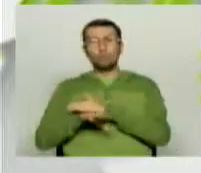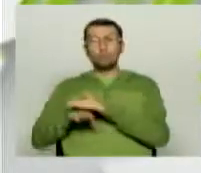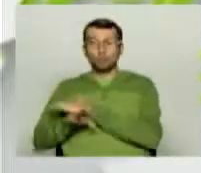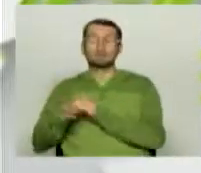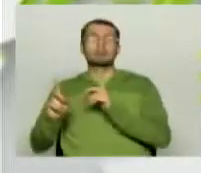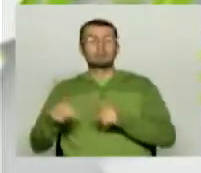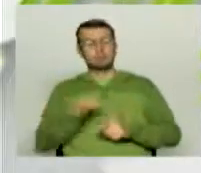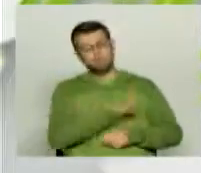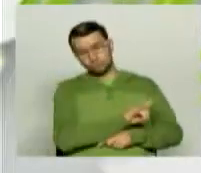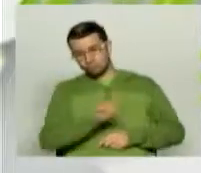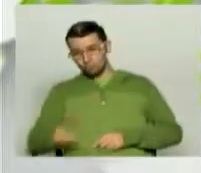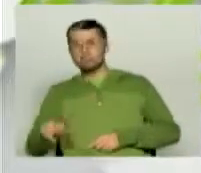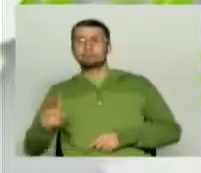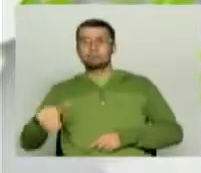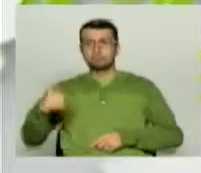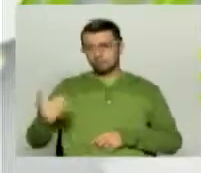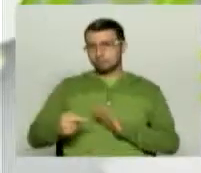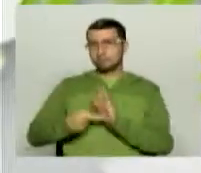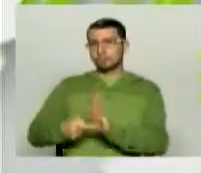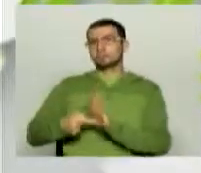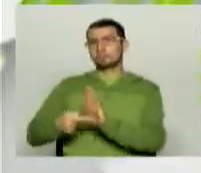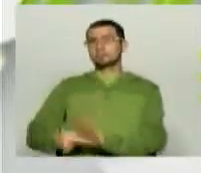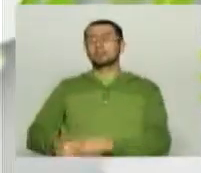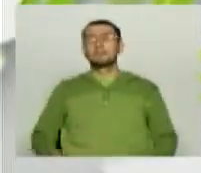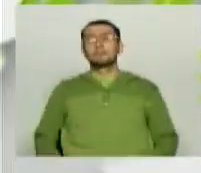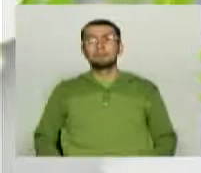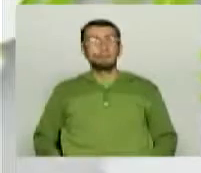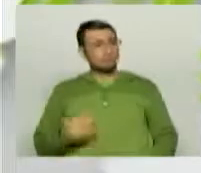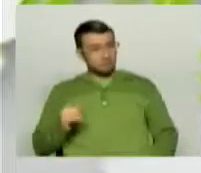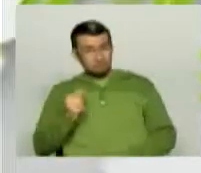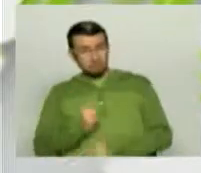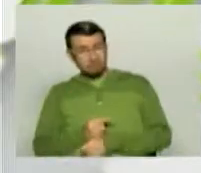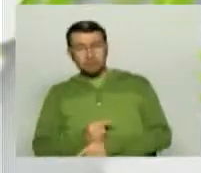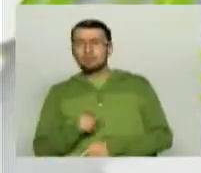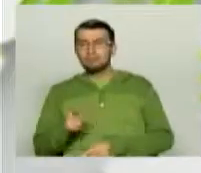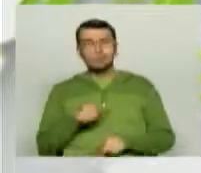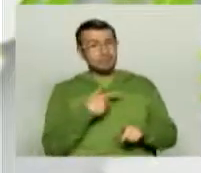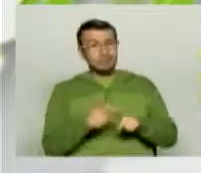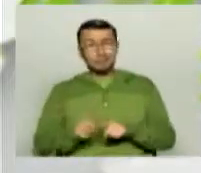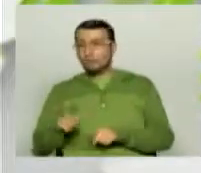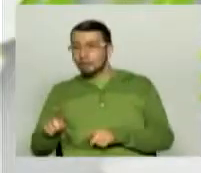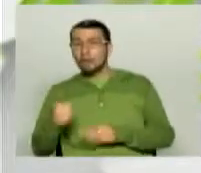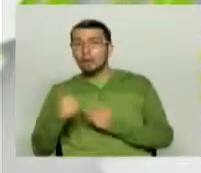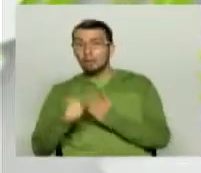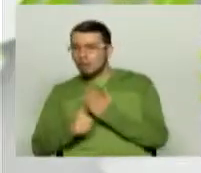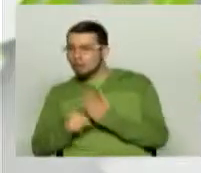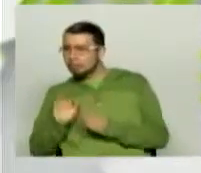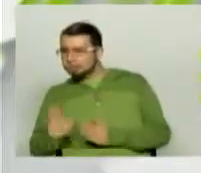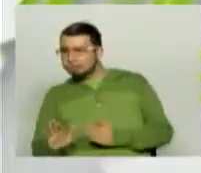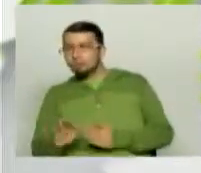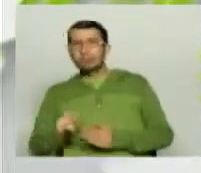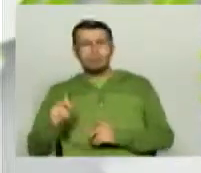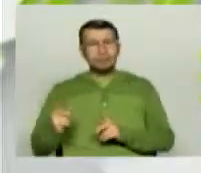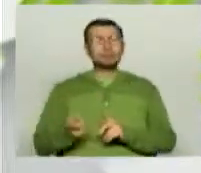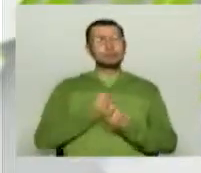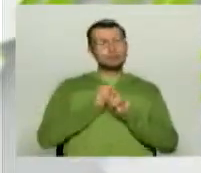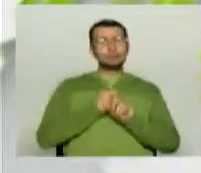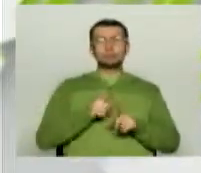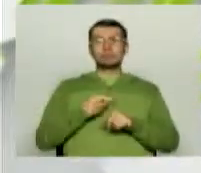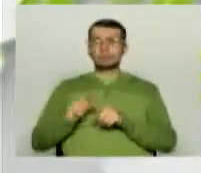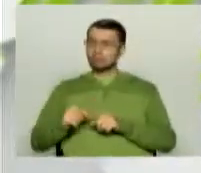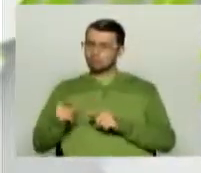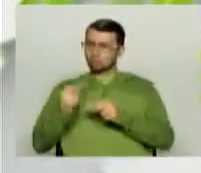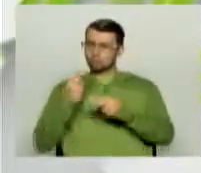usados con la programación. Con base en lo anterior, los contenidos de dichos programas se encuentran identificados mediante un